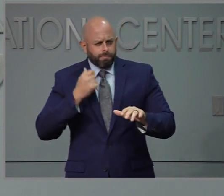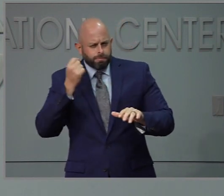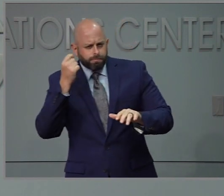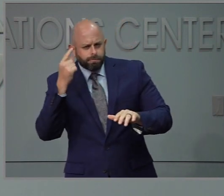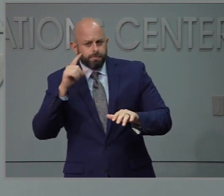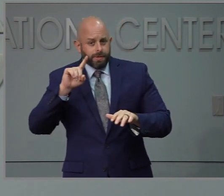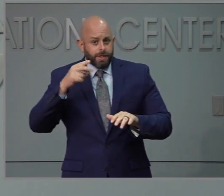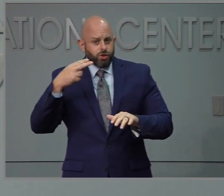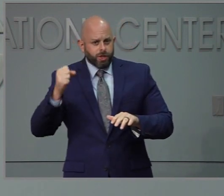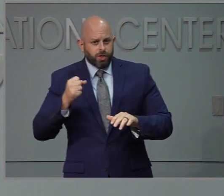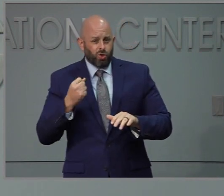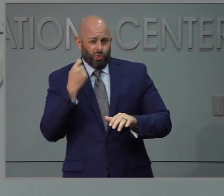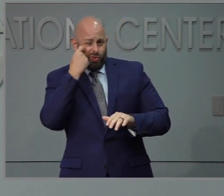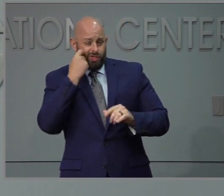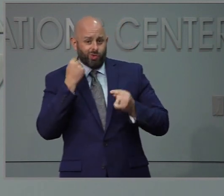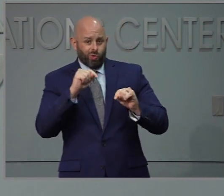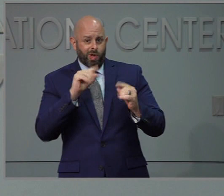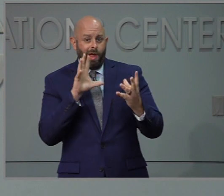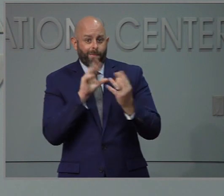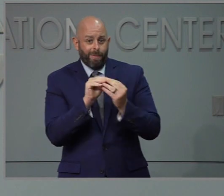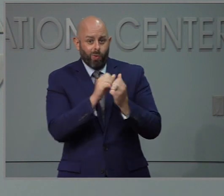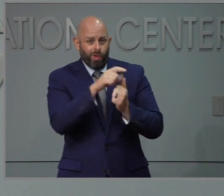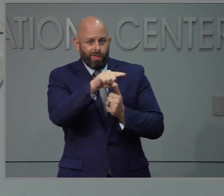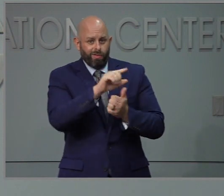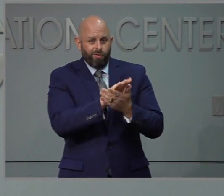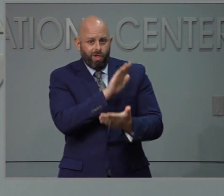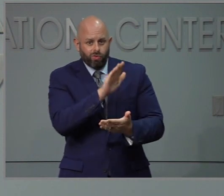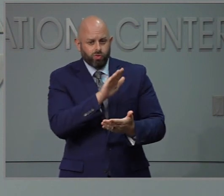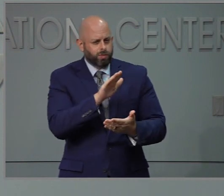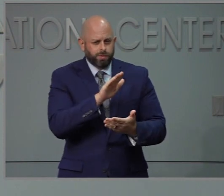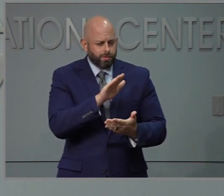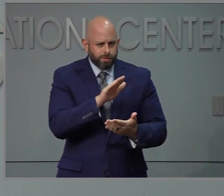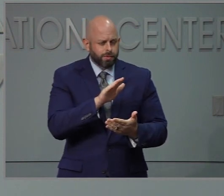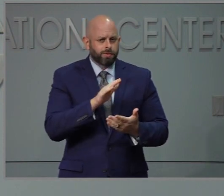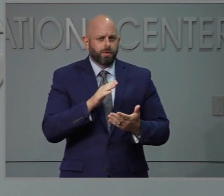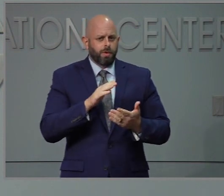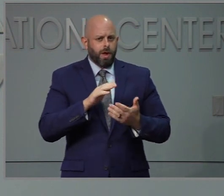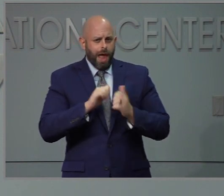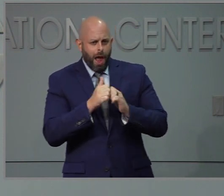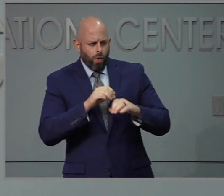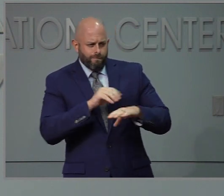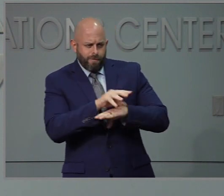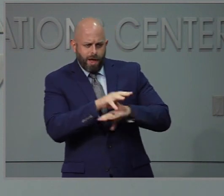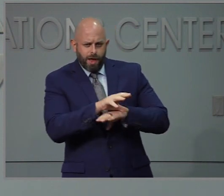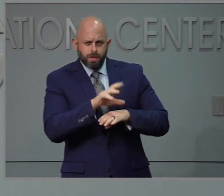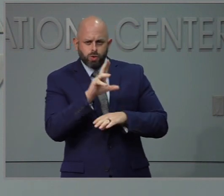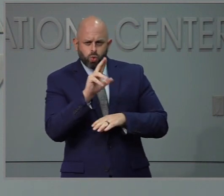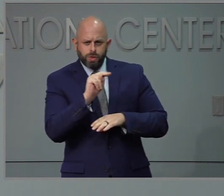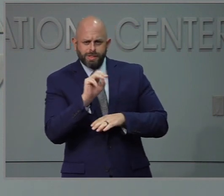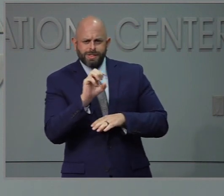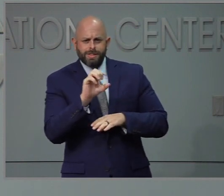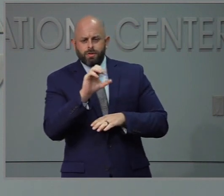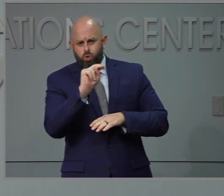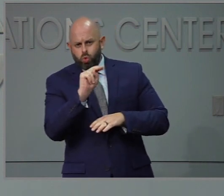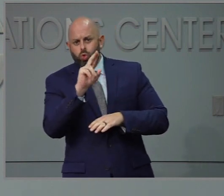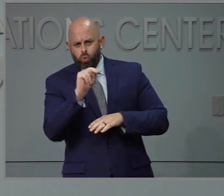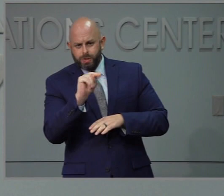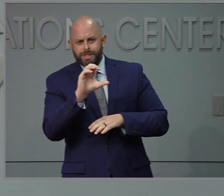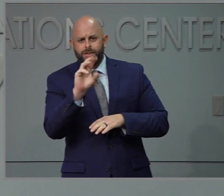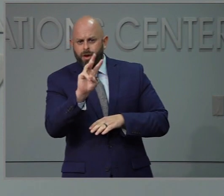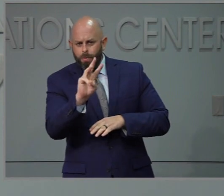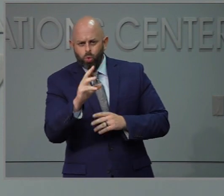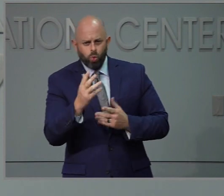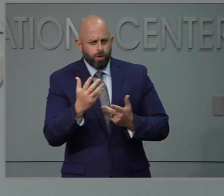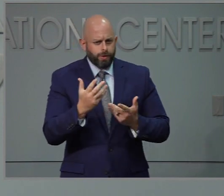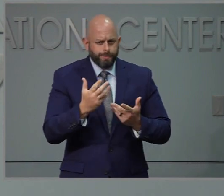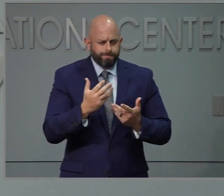tratado de tener una reunión con ellos y y qué tipo de guías están dándole ayúen si te dio.